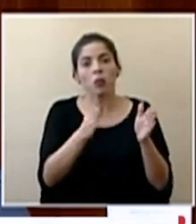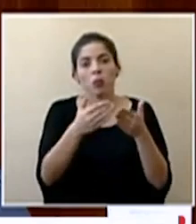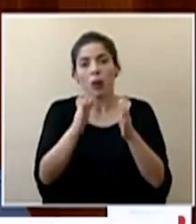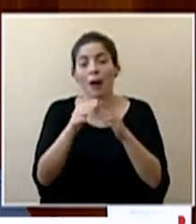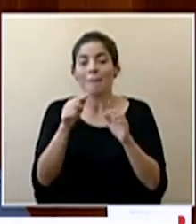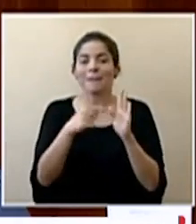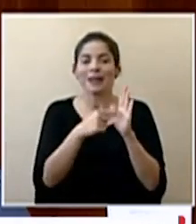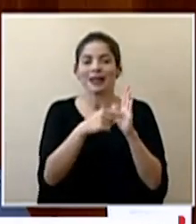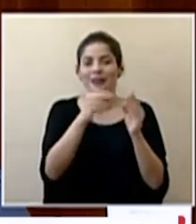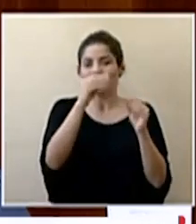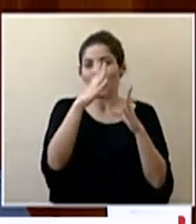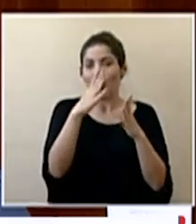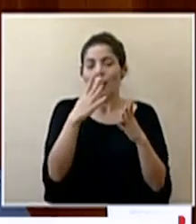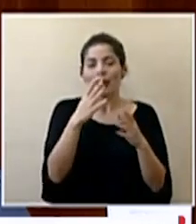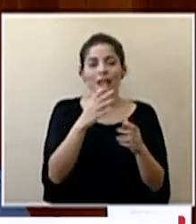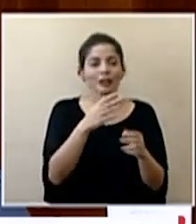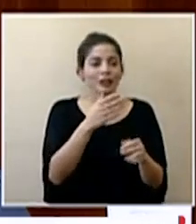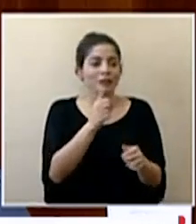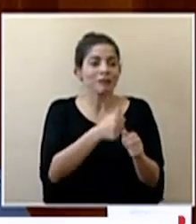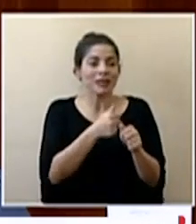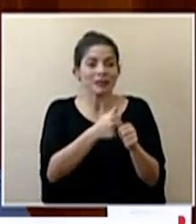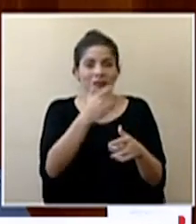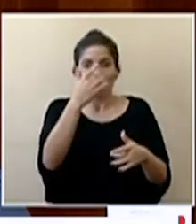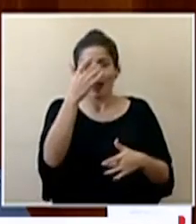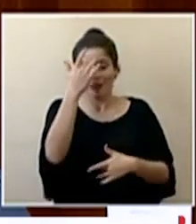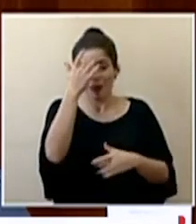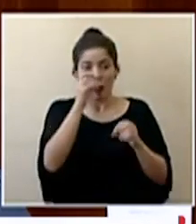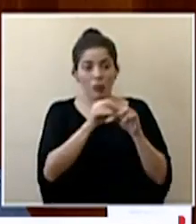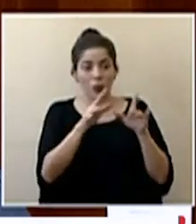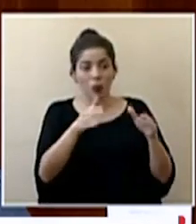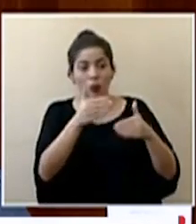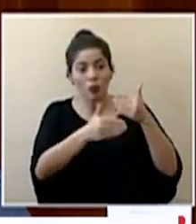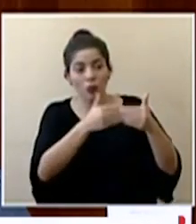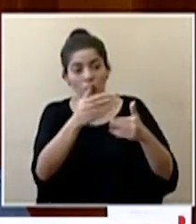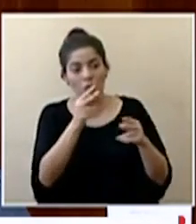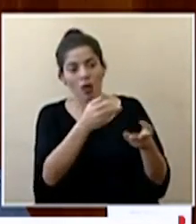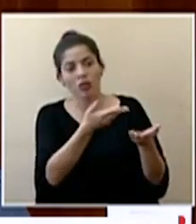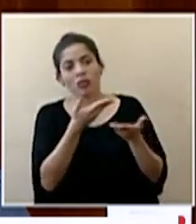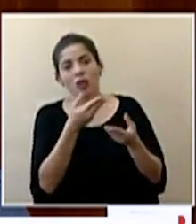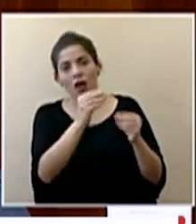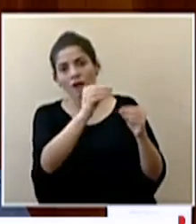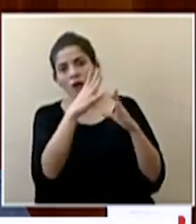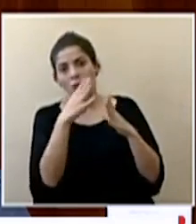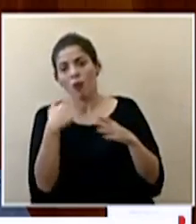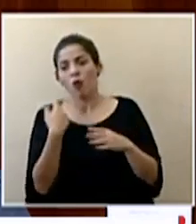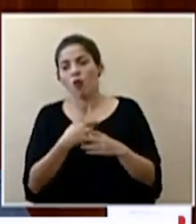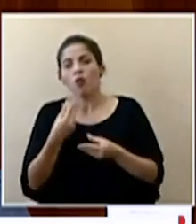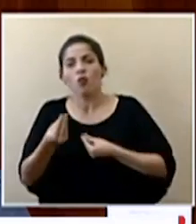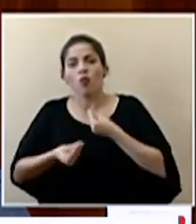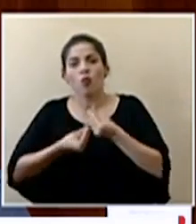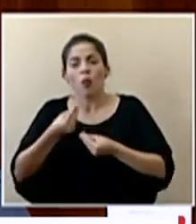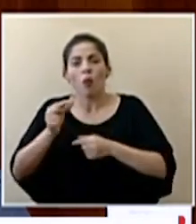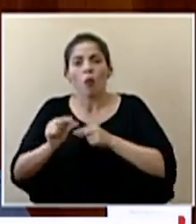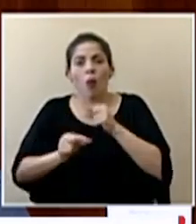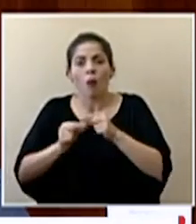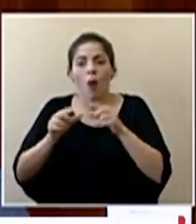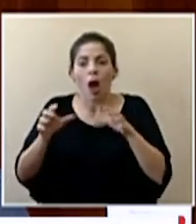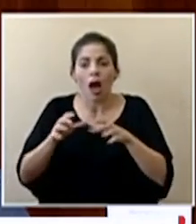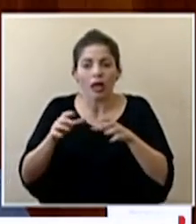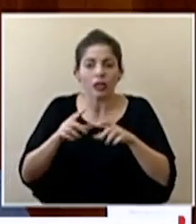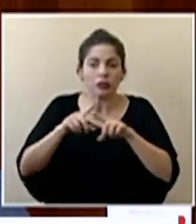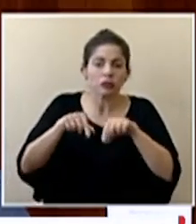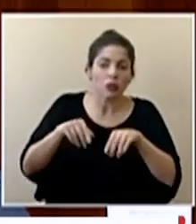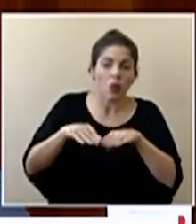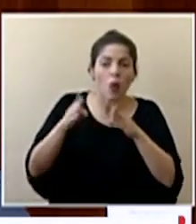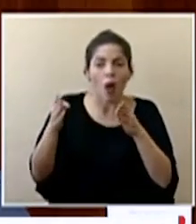los datos el avance de la misma pandemia nos va a ir dando más claridad de cómo podemos ir haciendo ese levantamiento de acciones pero claro